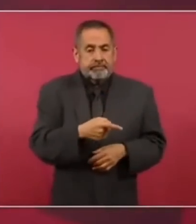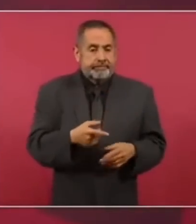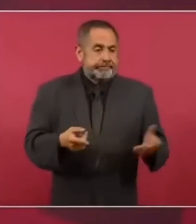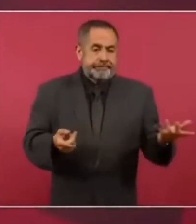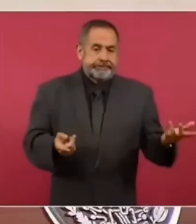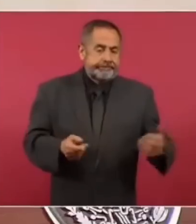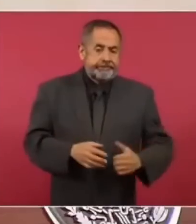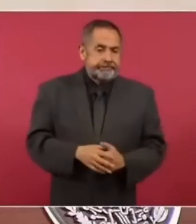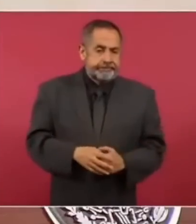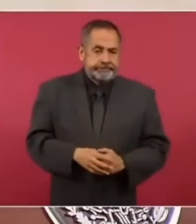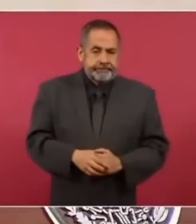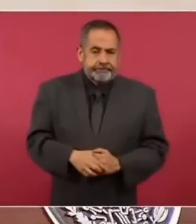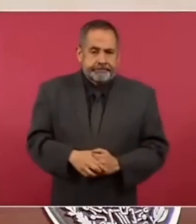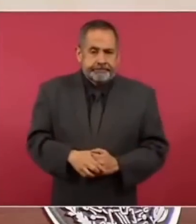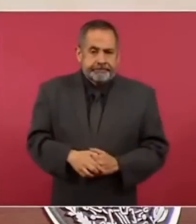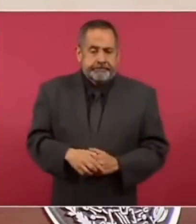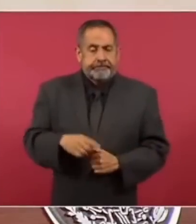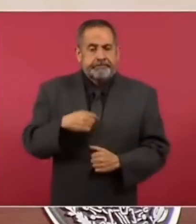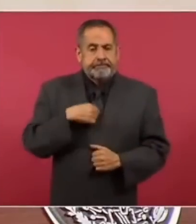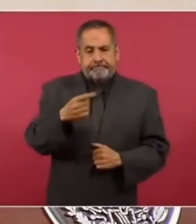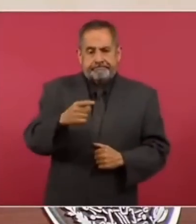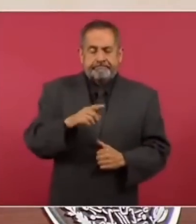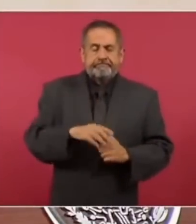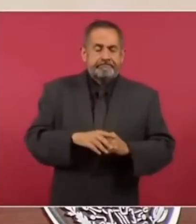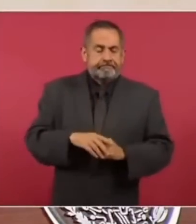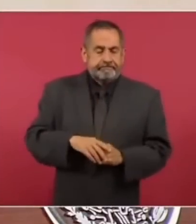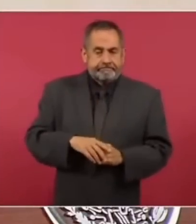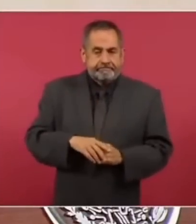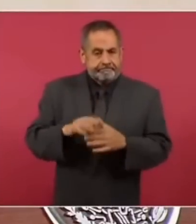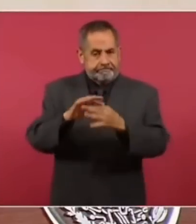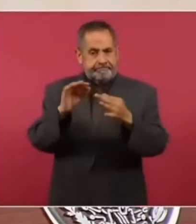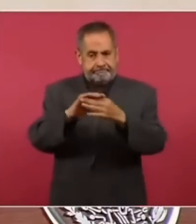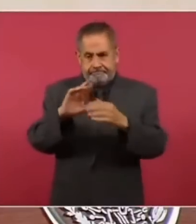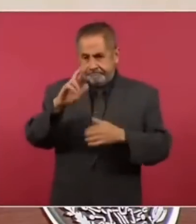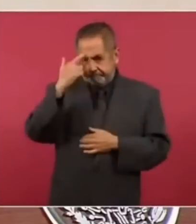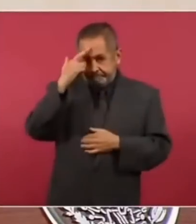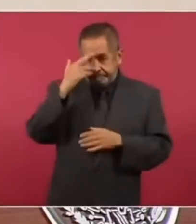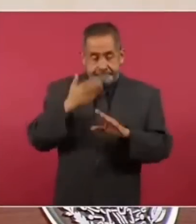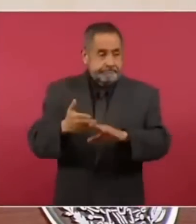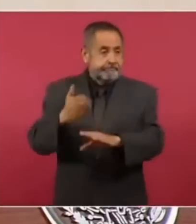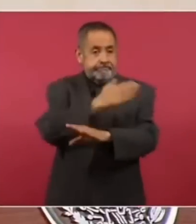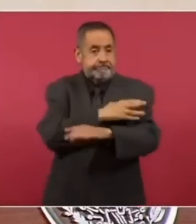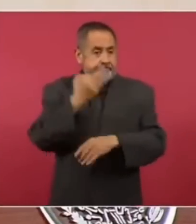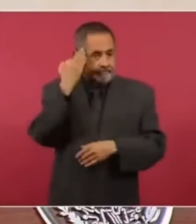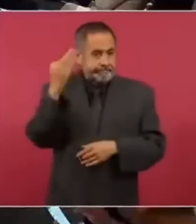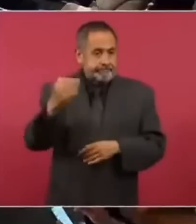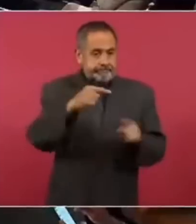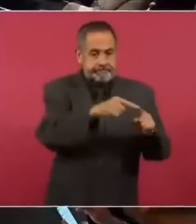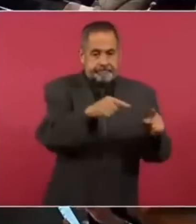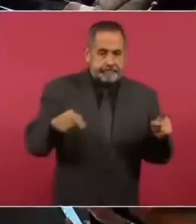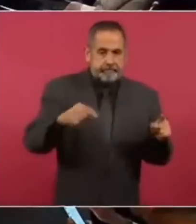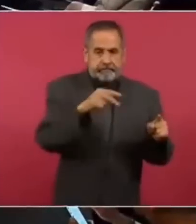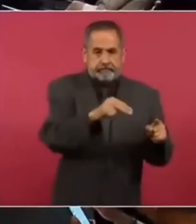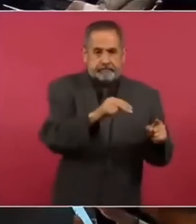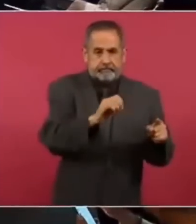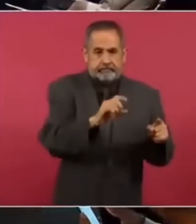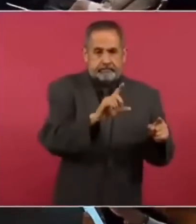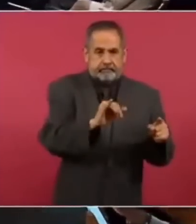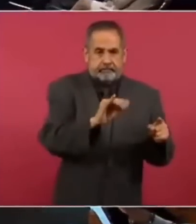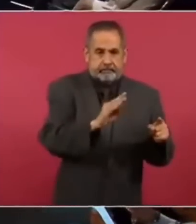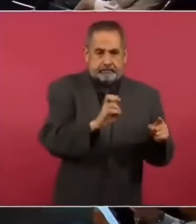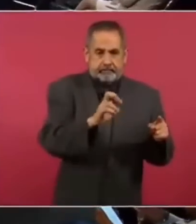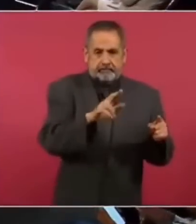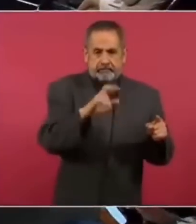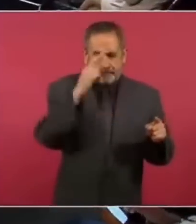Yo les recuerdo que en el periodo neoliberal se impulsaron las llamadas